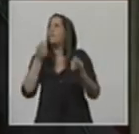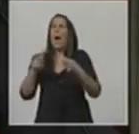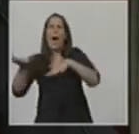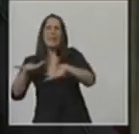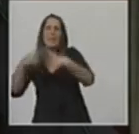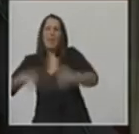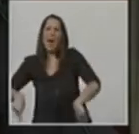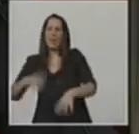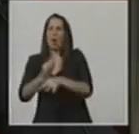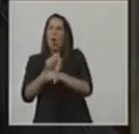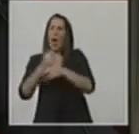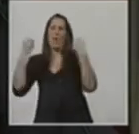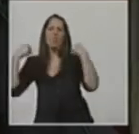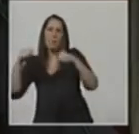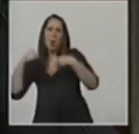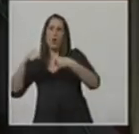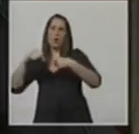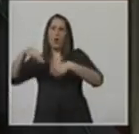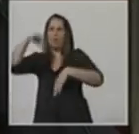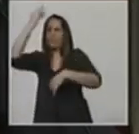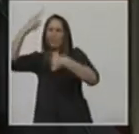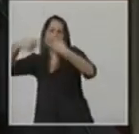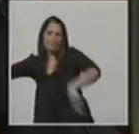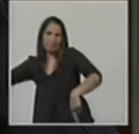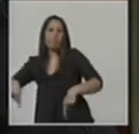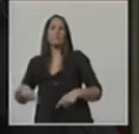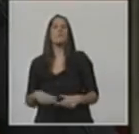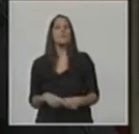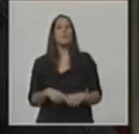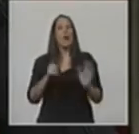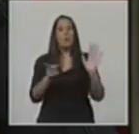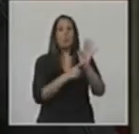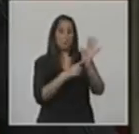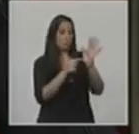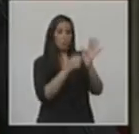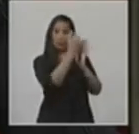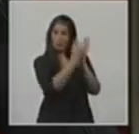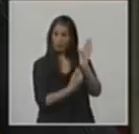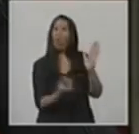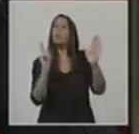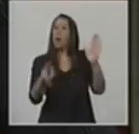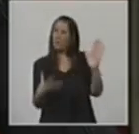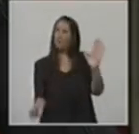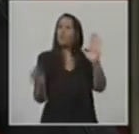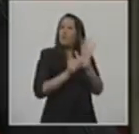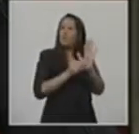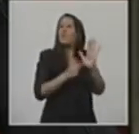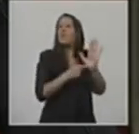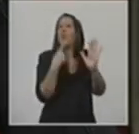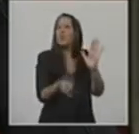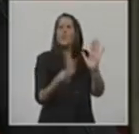artísticas y deportivas. En esa declaración, también se incluyó la necesidad de avanzar en la